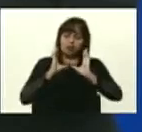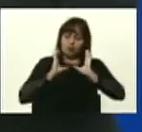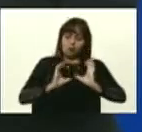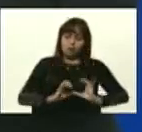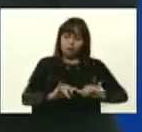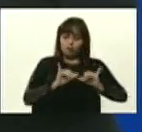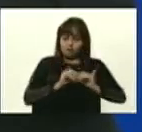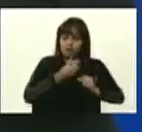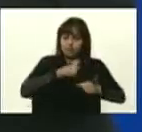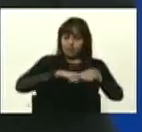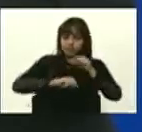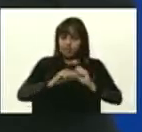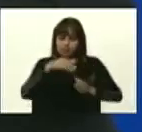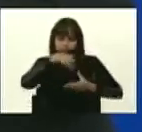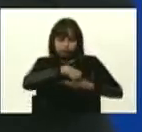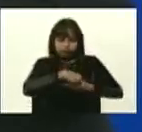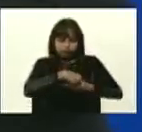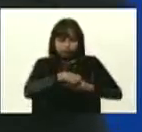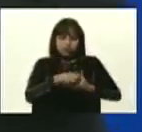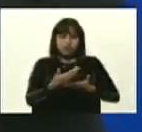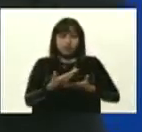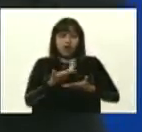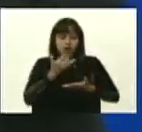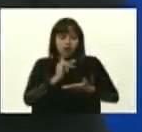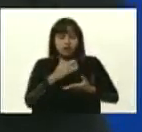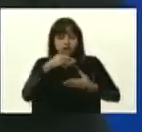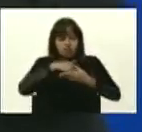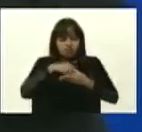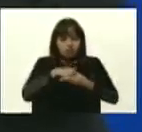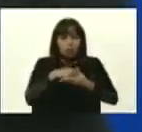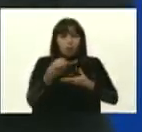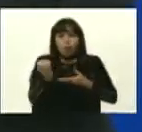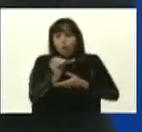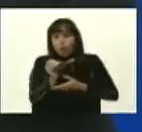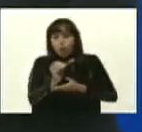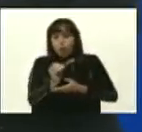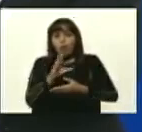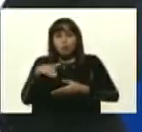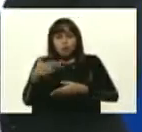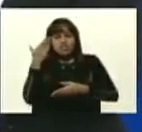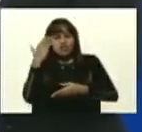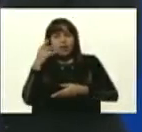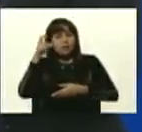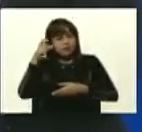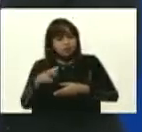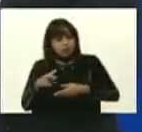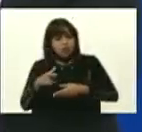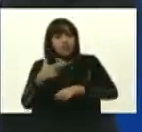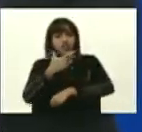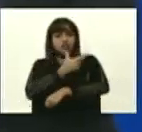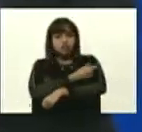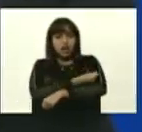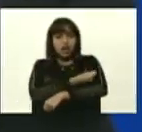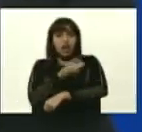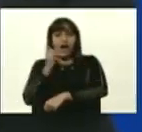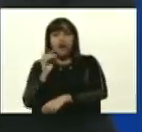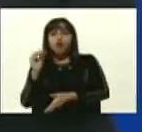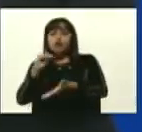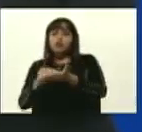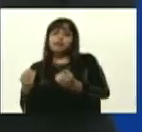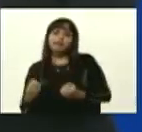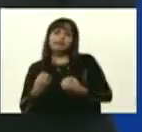sí, que tiene protección, pero además de eso, puede saber si esa persona que está vacunada se volvió a infectar.